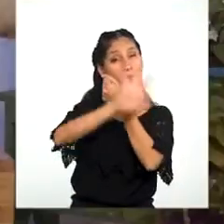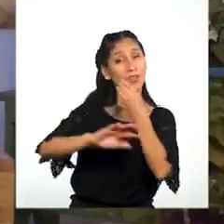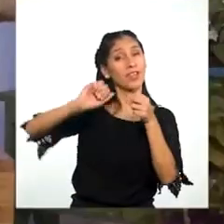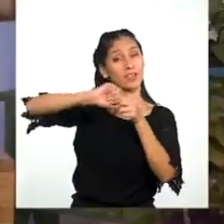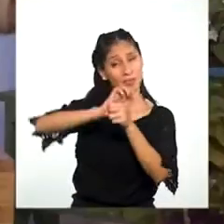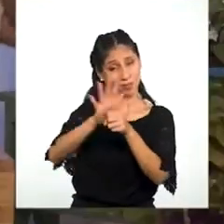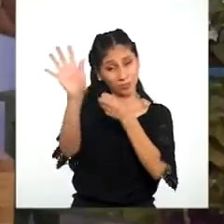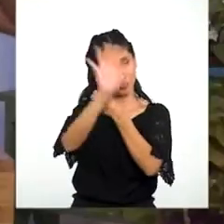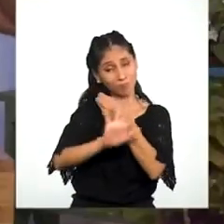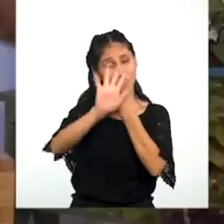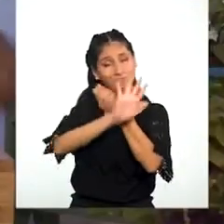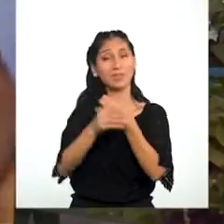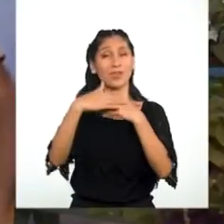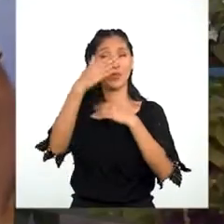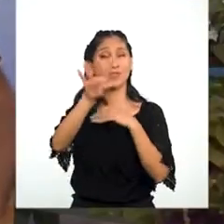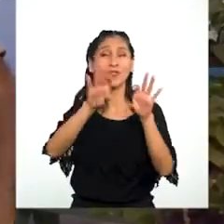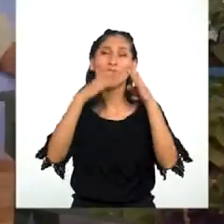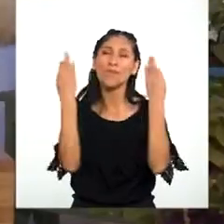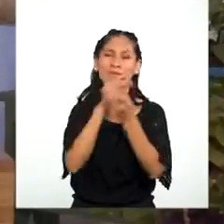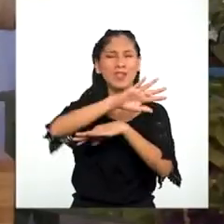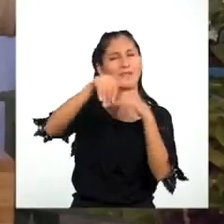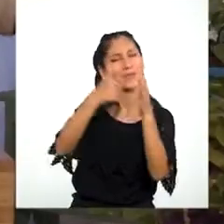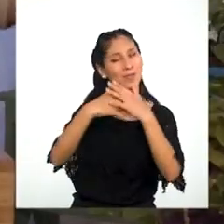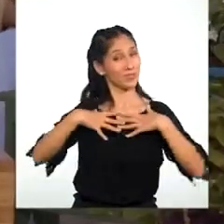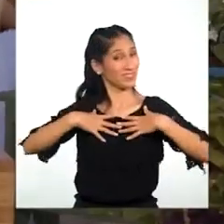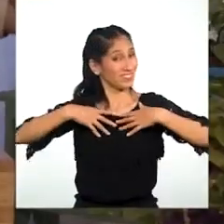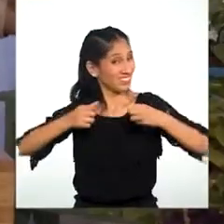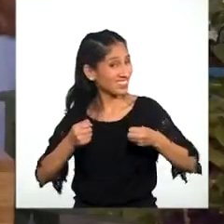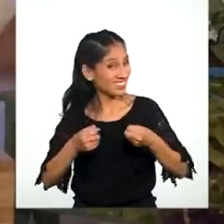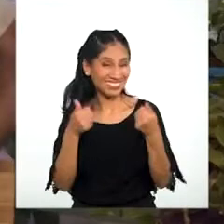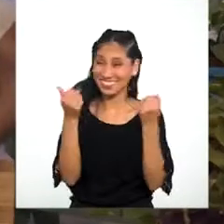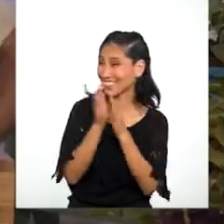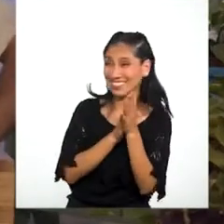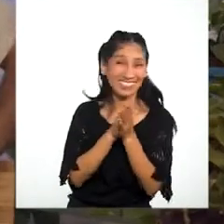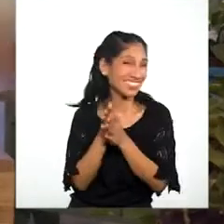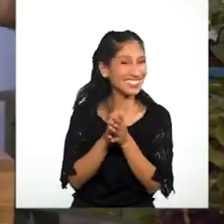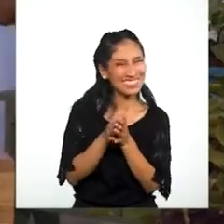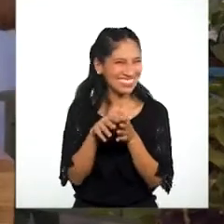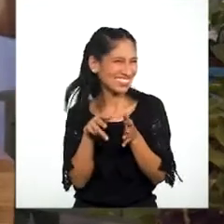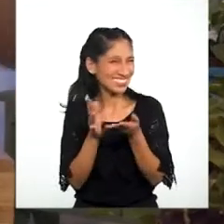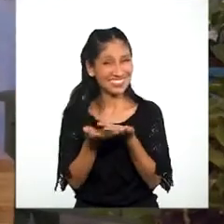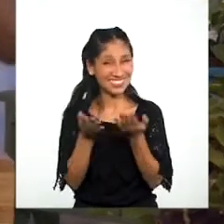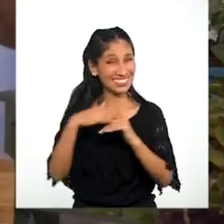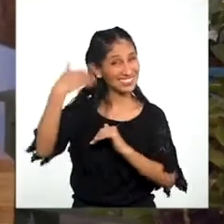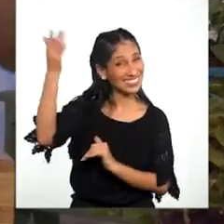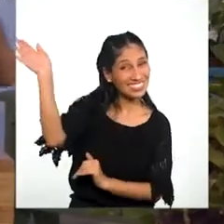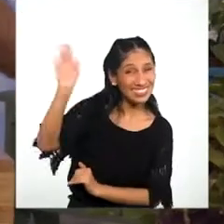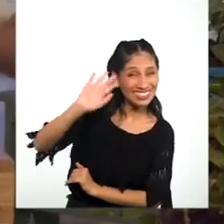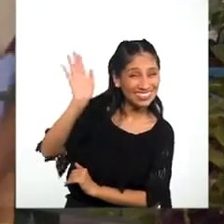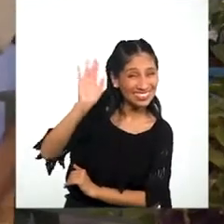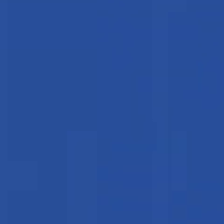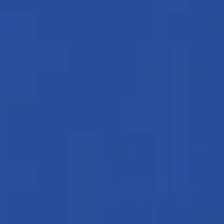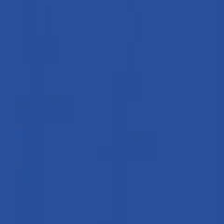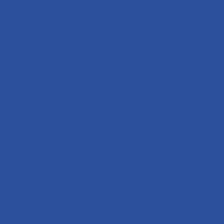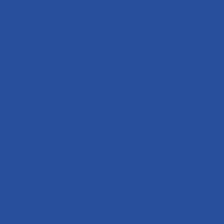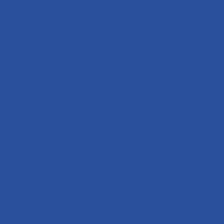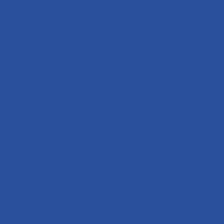su familia Se mantendrán Sanos ¡Sí! ¡Sí! ¡Hasta la próxima!